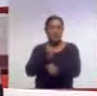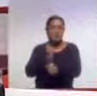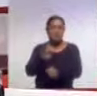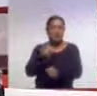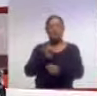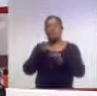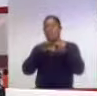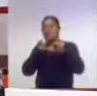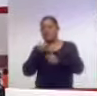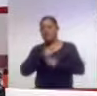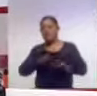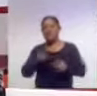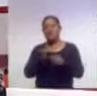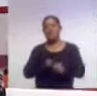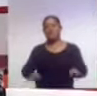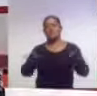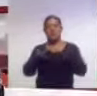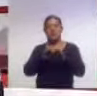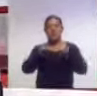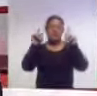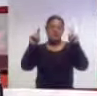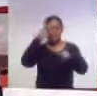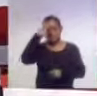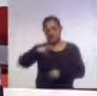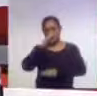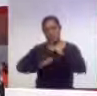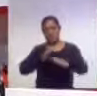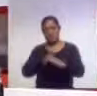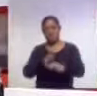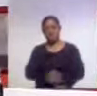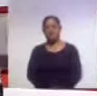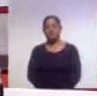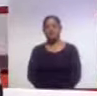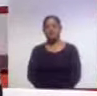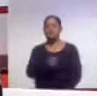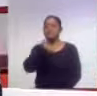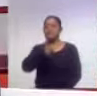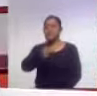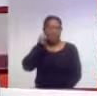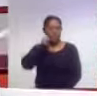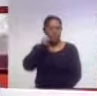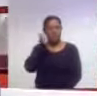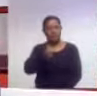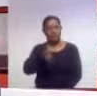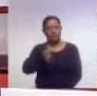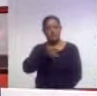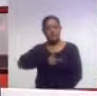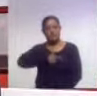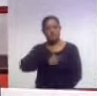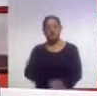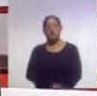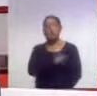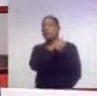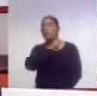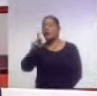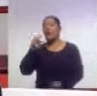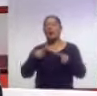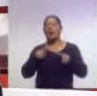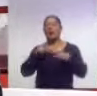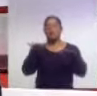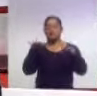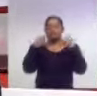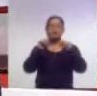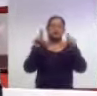importante de Tlaxcala, México y el mundo. Saludo como siempre y con muchísimo gusto a quienes nos ven a través de